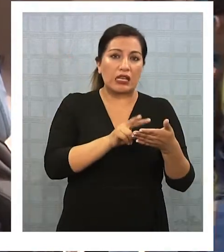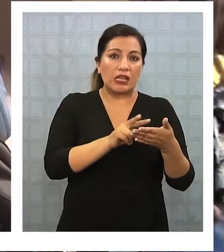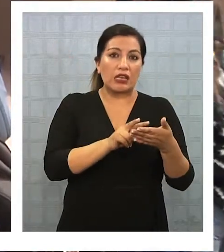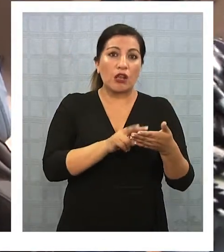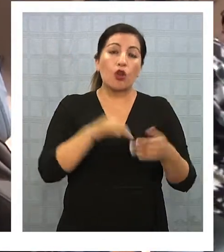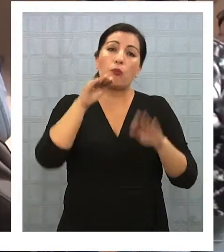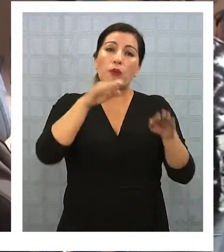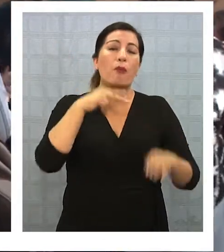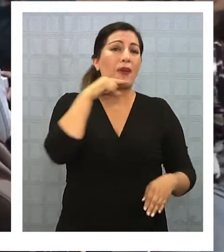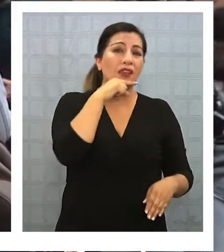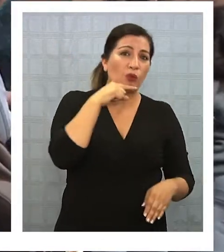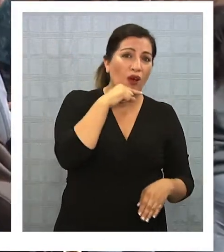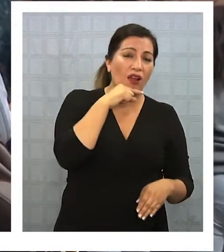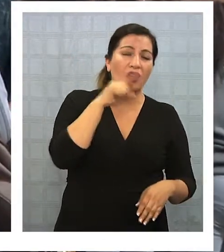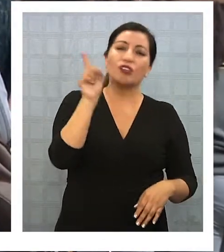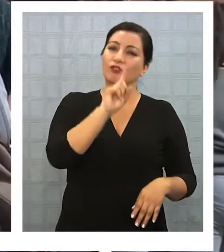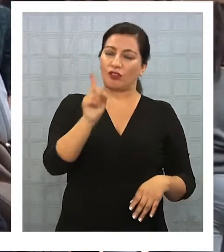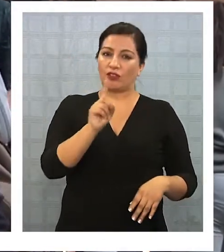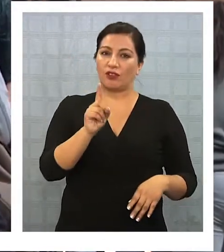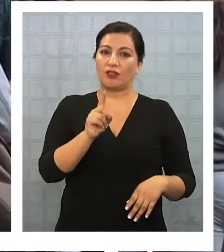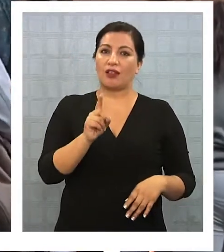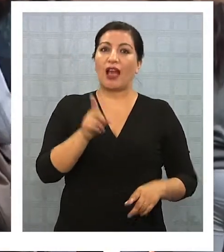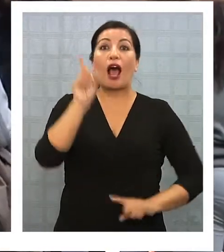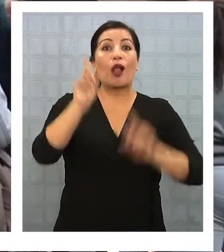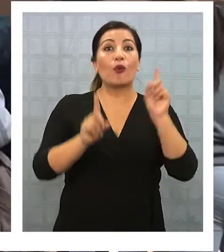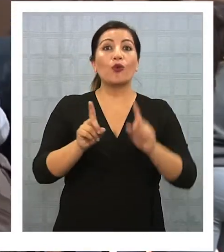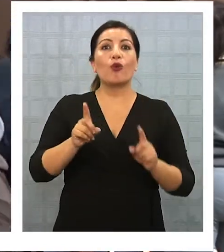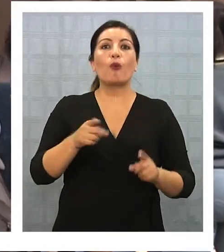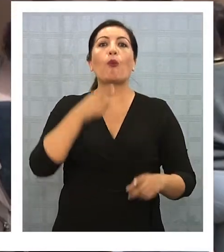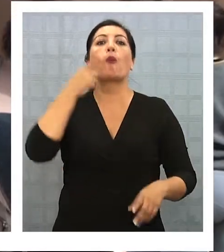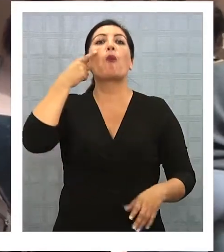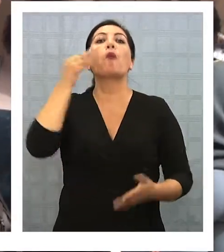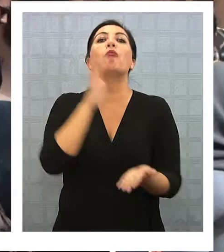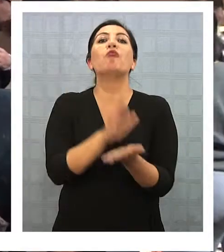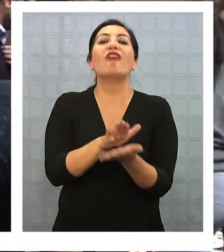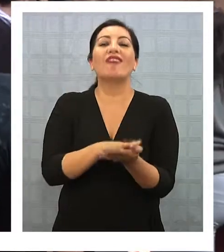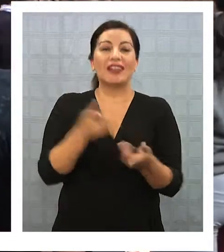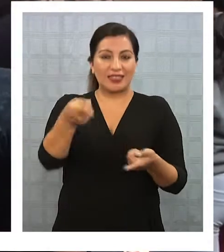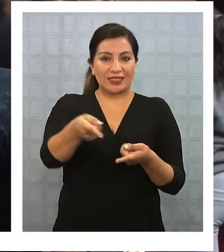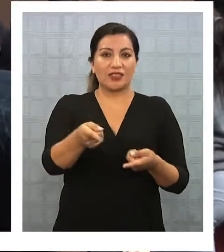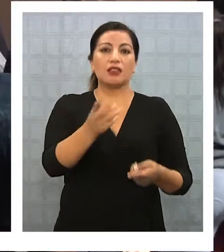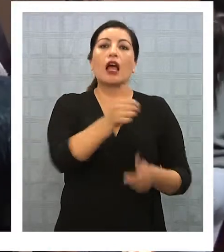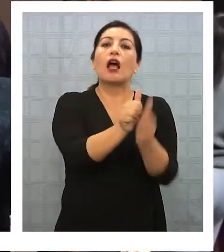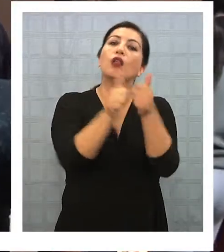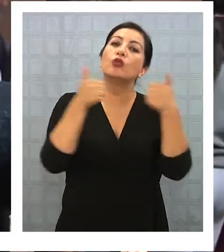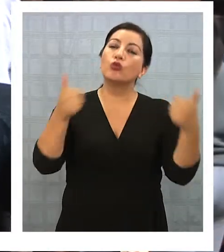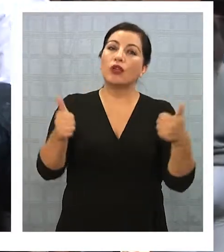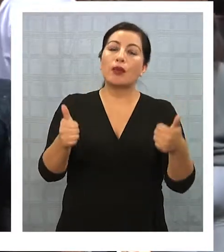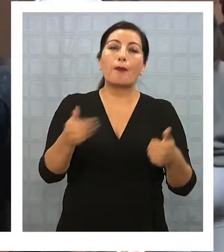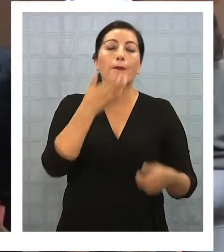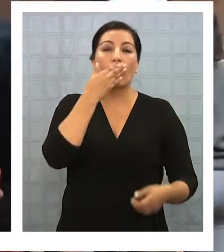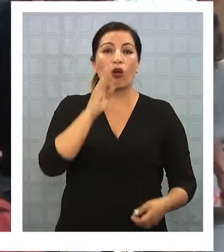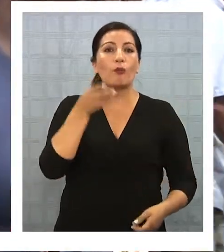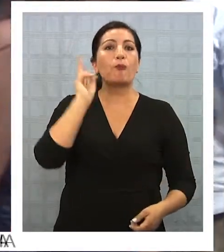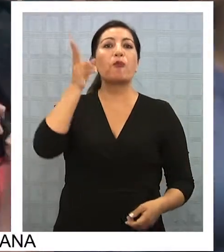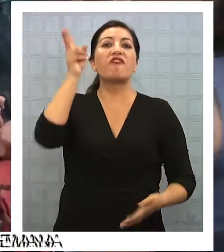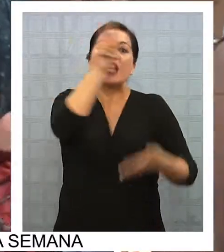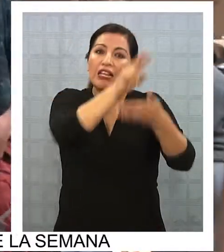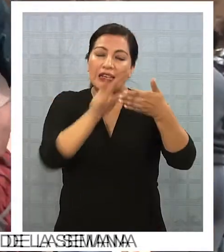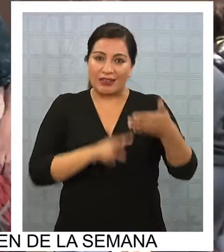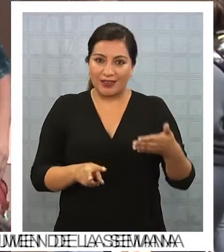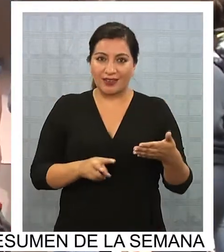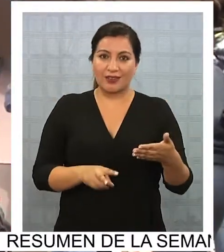leería mucho más, porque además da mucho más placer que otras drogas. Así que yo creo, yo llamo a la autoridad a prohibir la lectura y a,